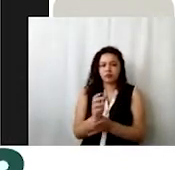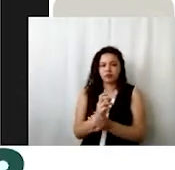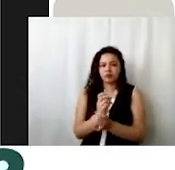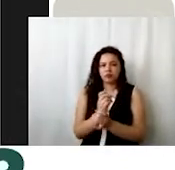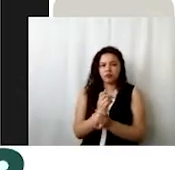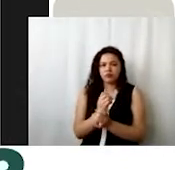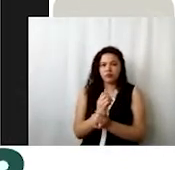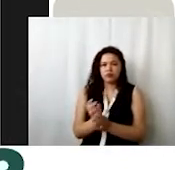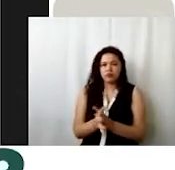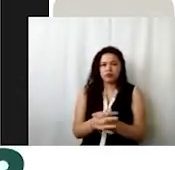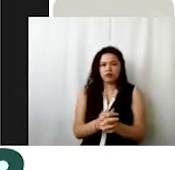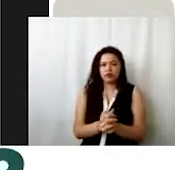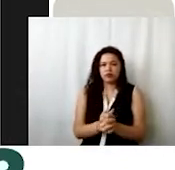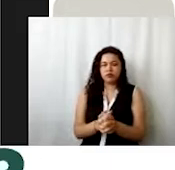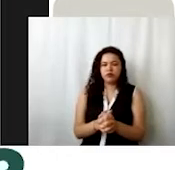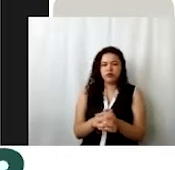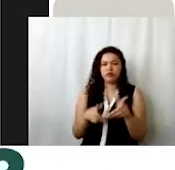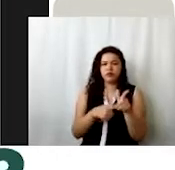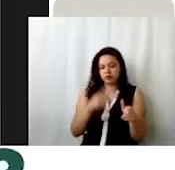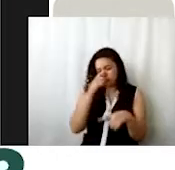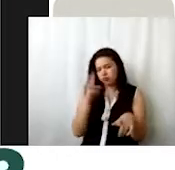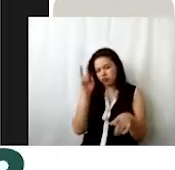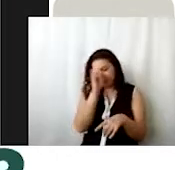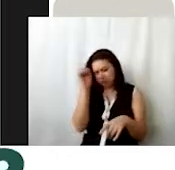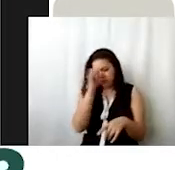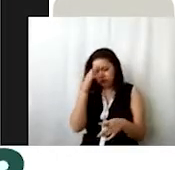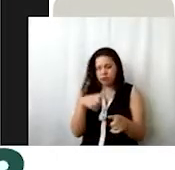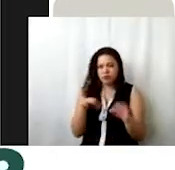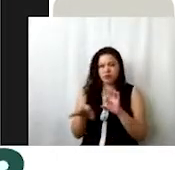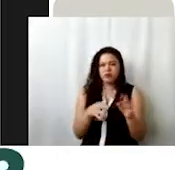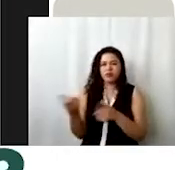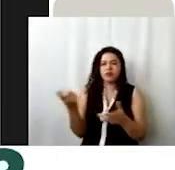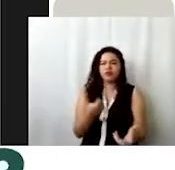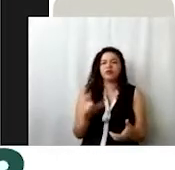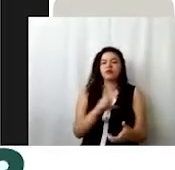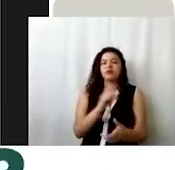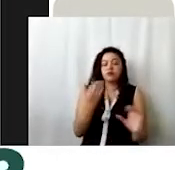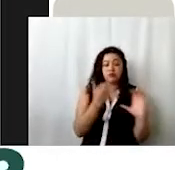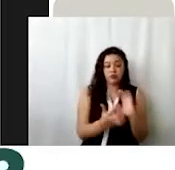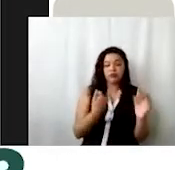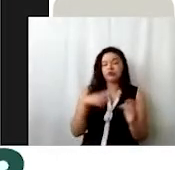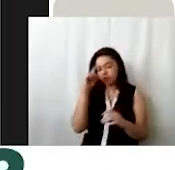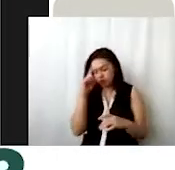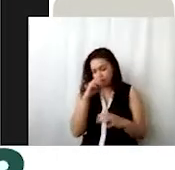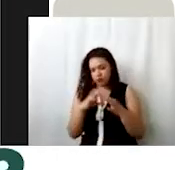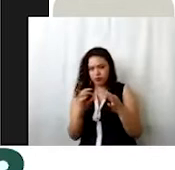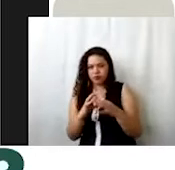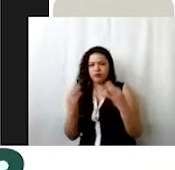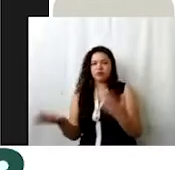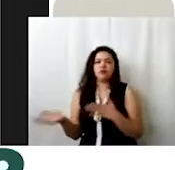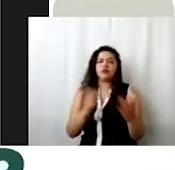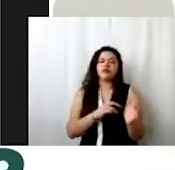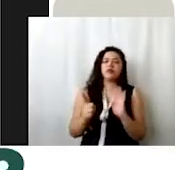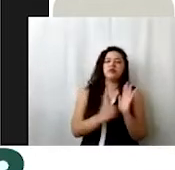el seguimiento a las observaciones del programa de trabajo y presupuesto de posterior a su entrega. Vamos a ver algunos aspectos legales